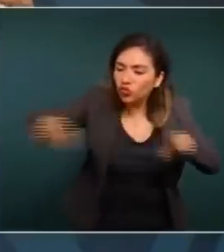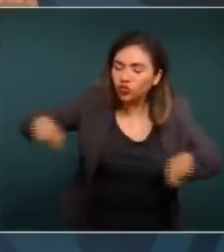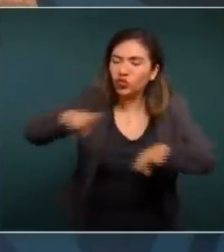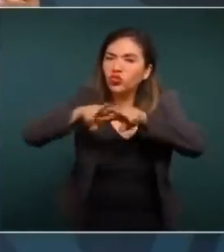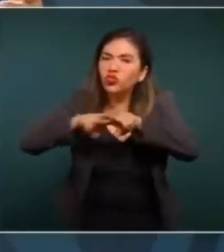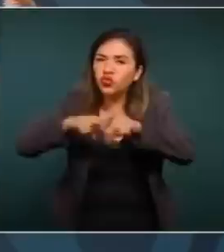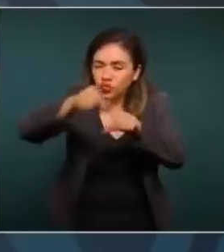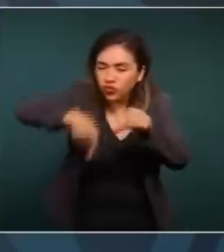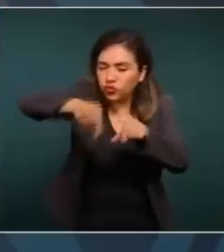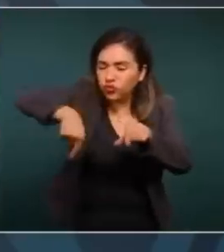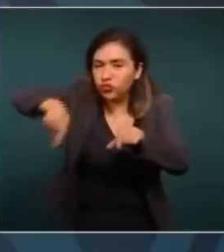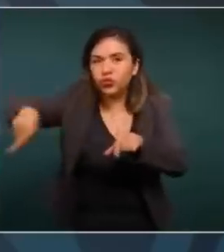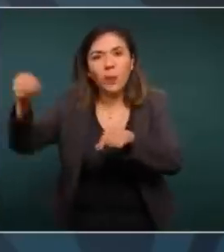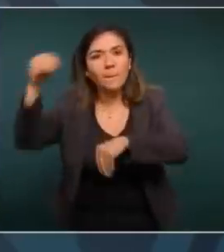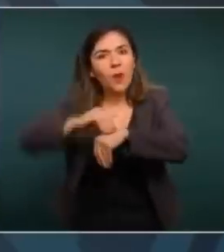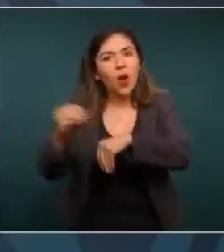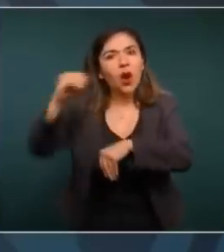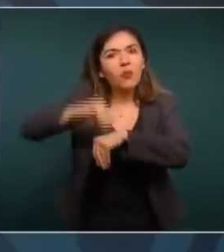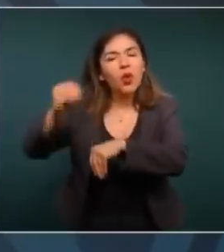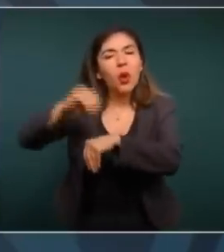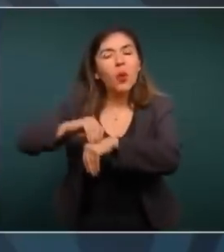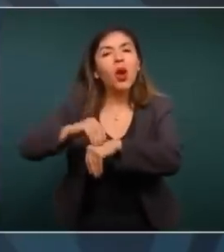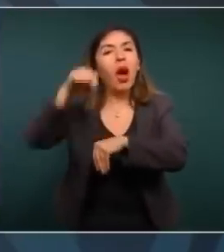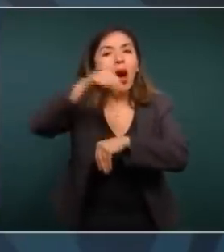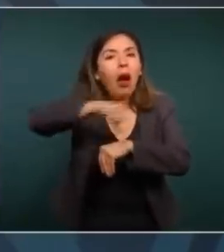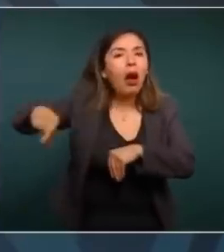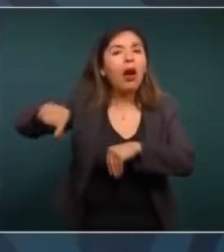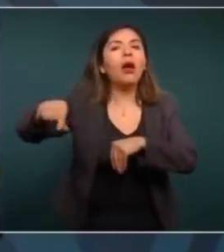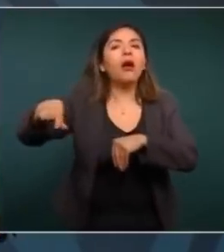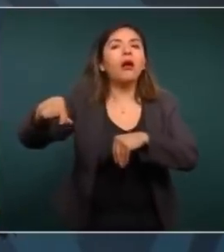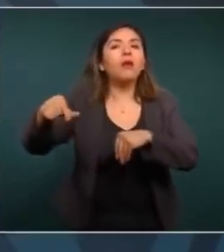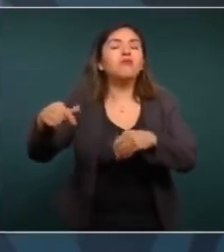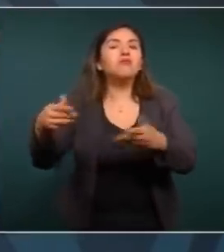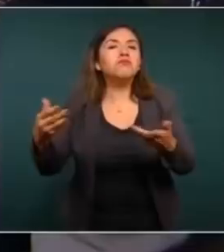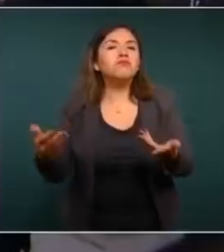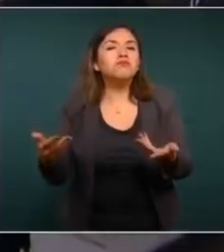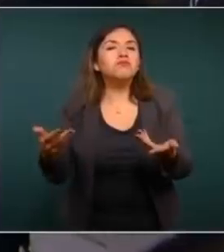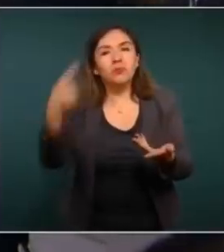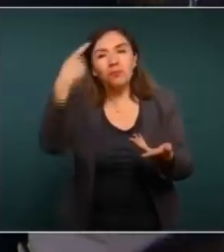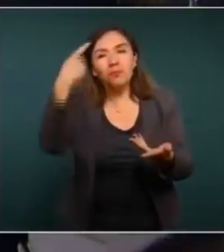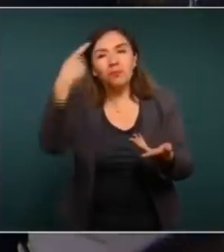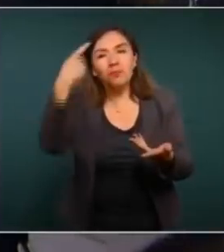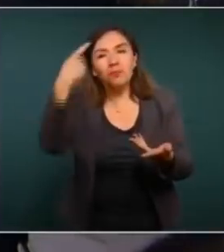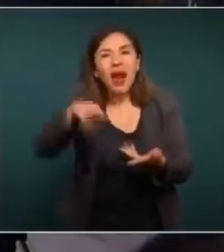mejores,